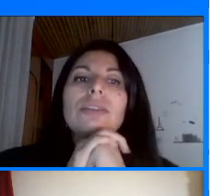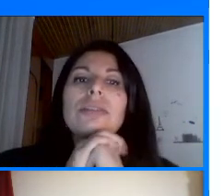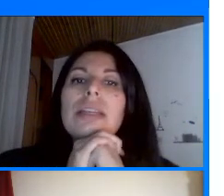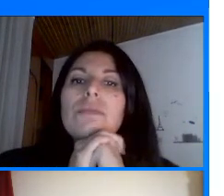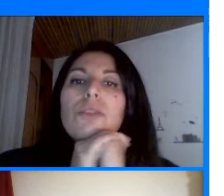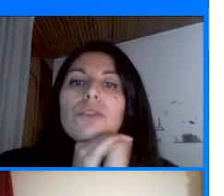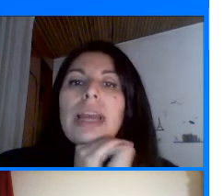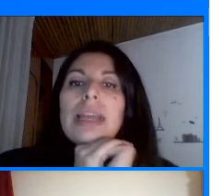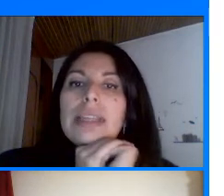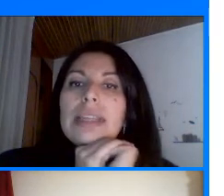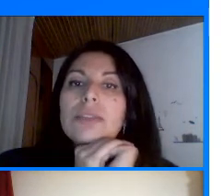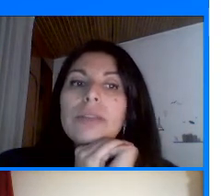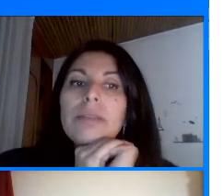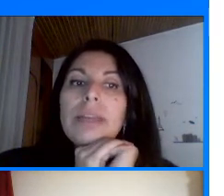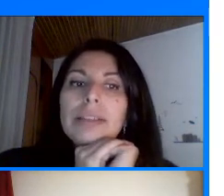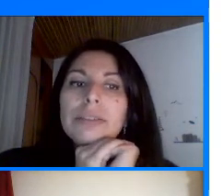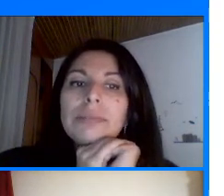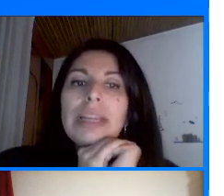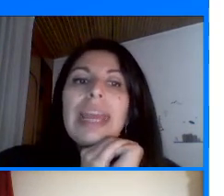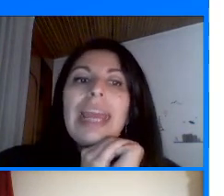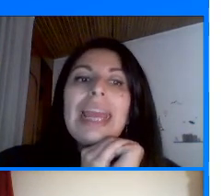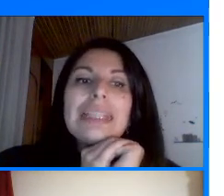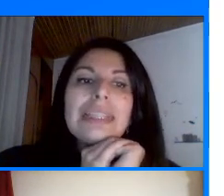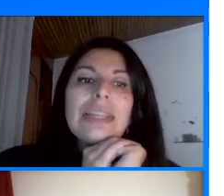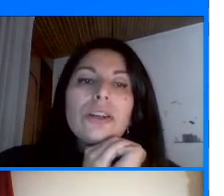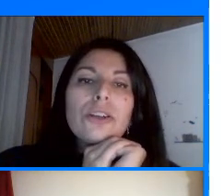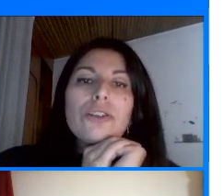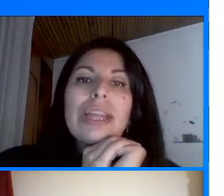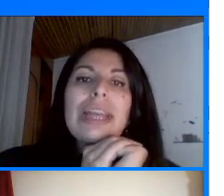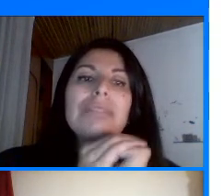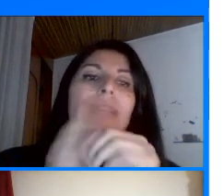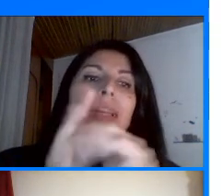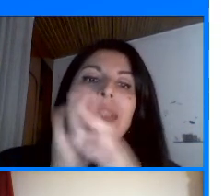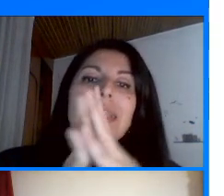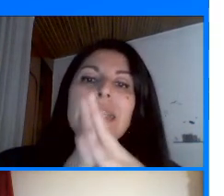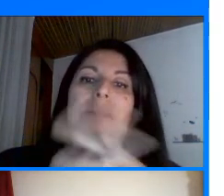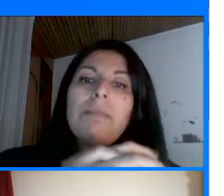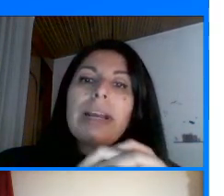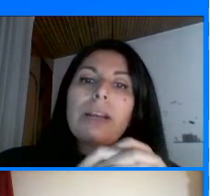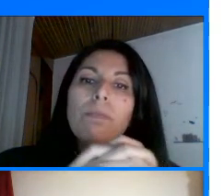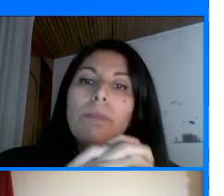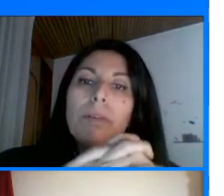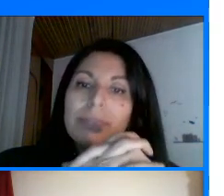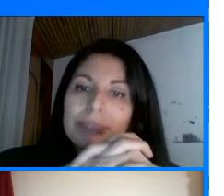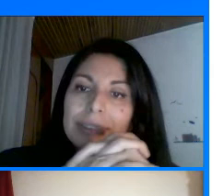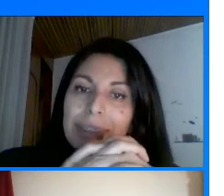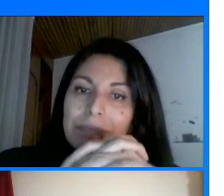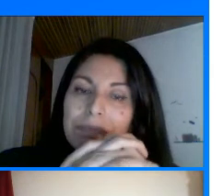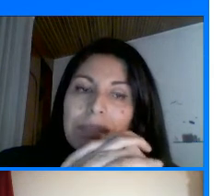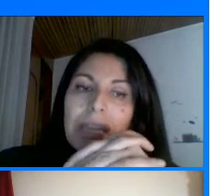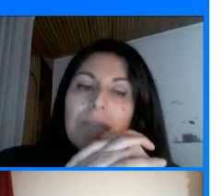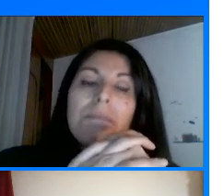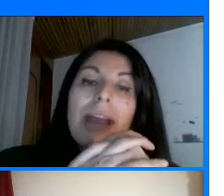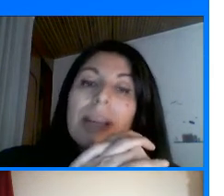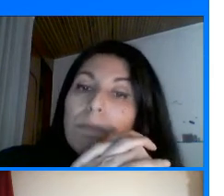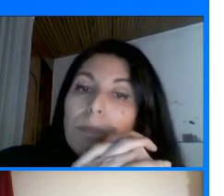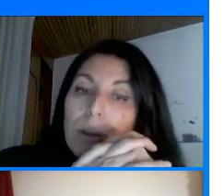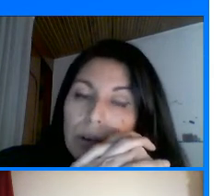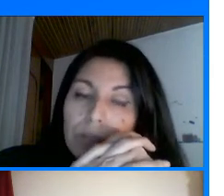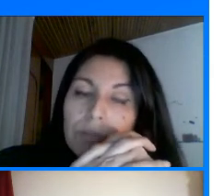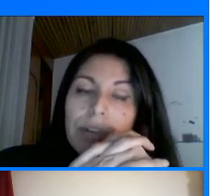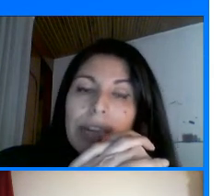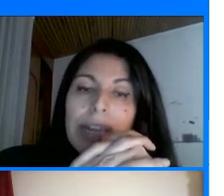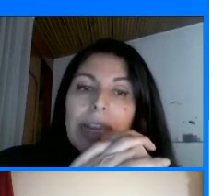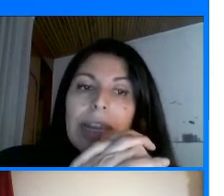Y entonces Tenemos los viajes De descubrimiento Ese señor Que ustedes ven allí Se llama Marco Polo ¿Sí? Marco